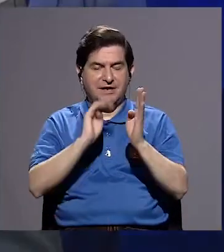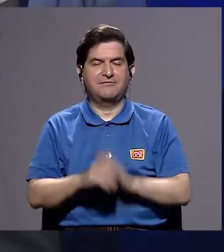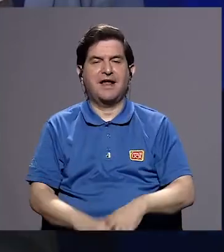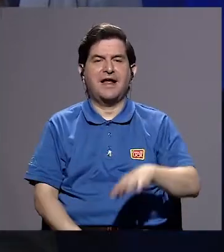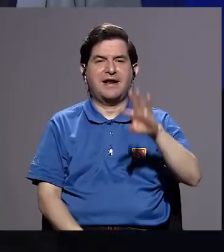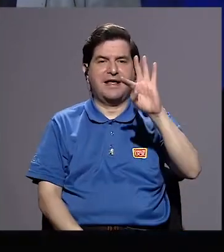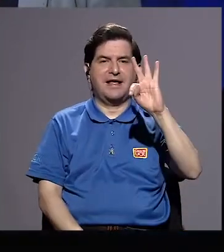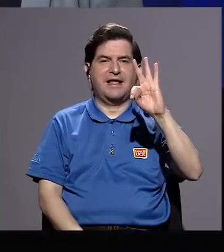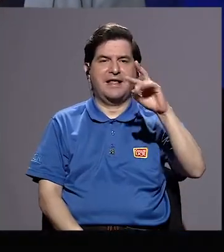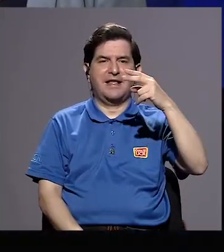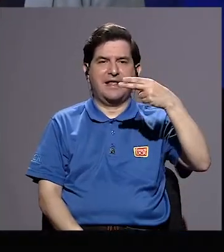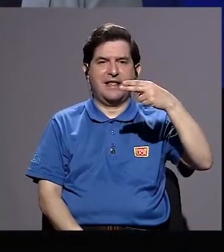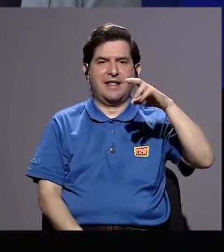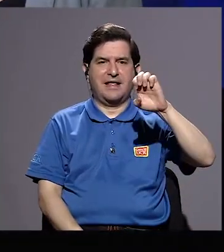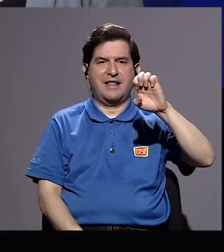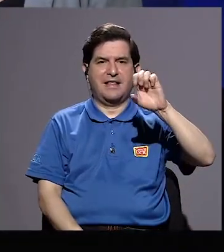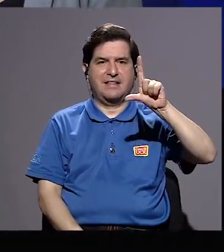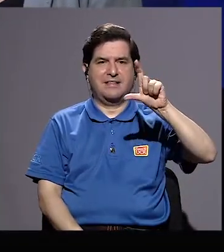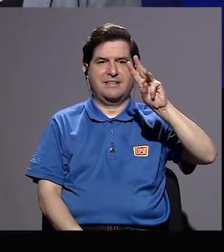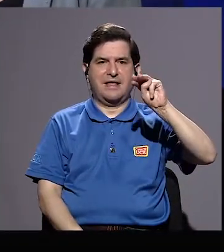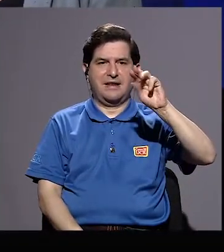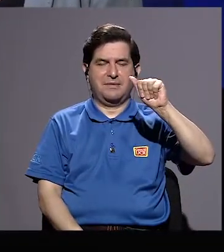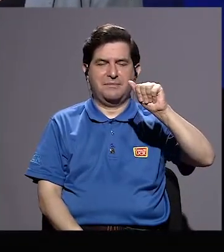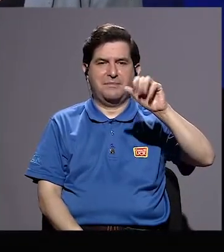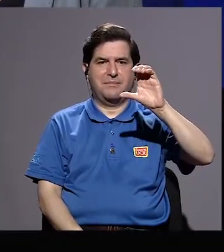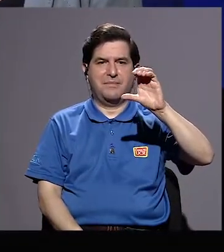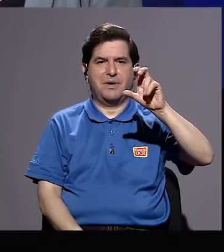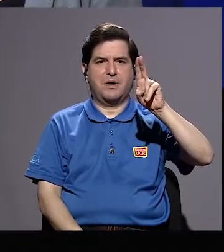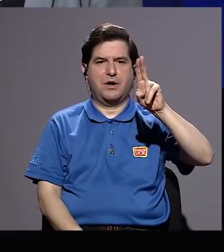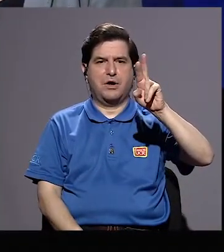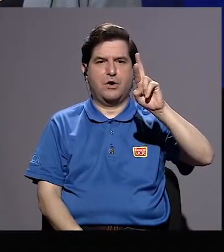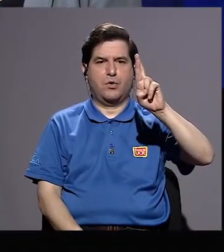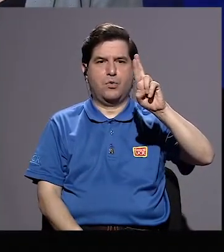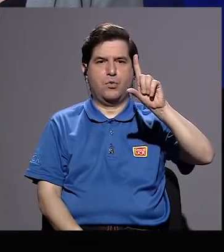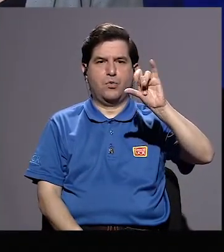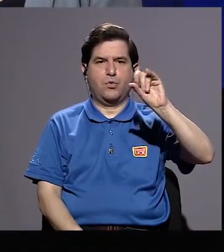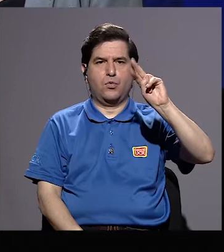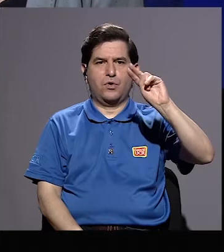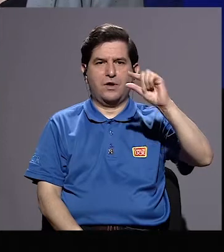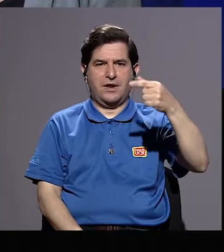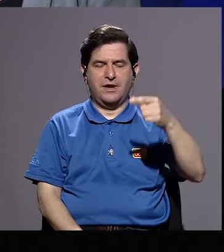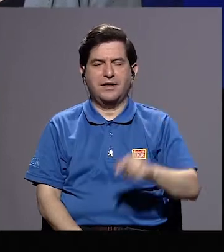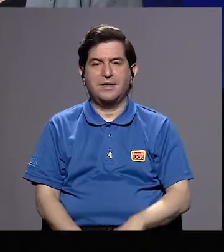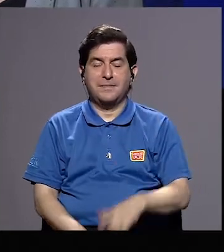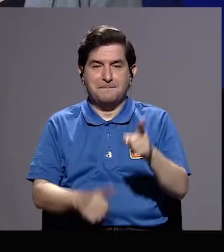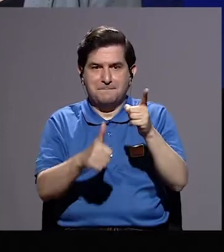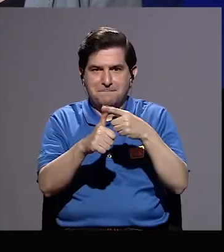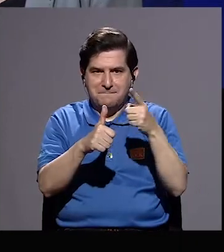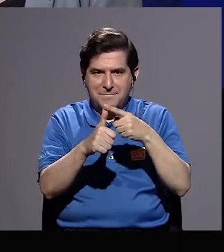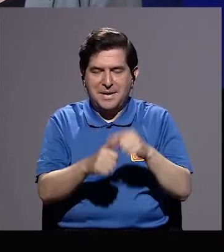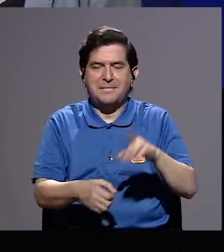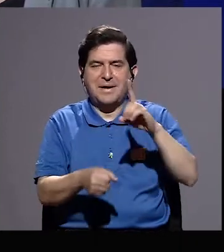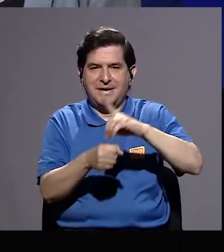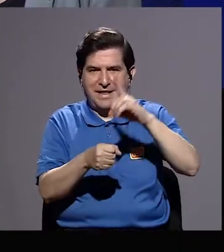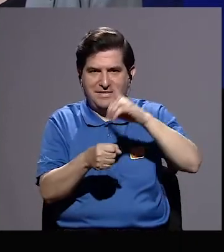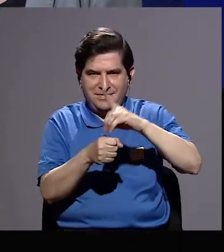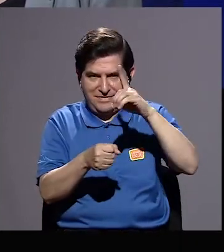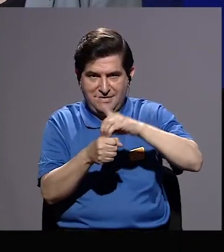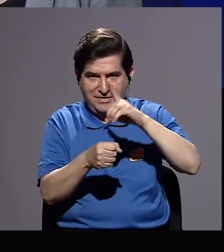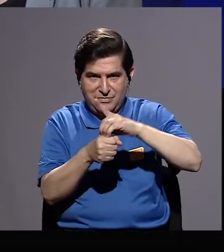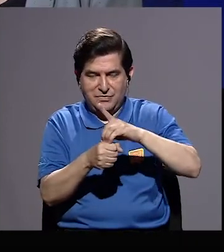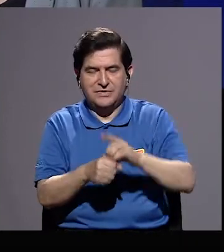Conversamos con doña Telma Curling, quien fue una de las primeras, no, una de las primeras, no, la primera